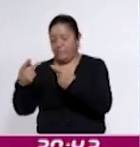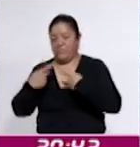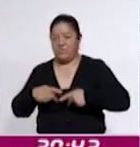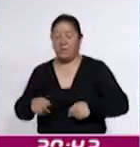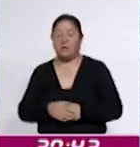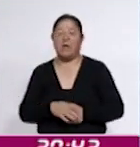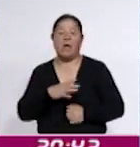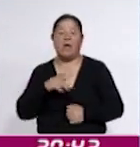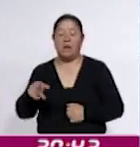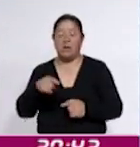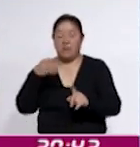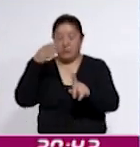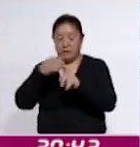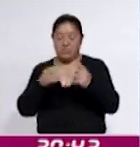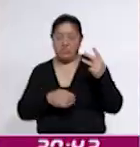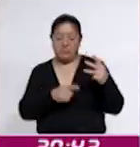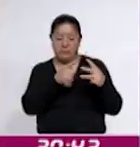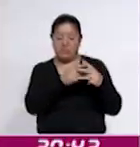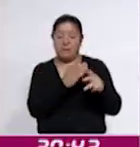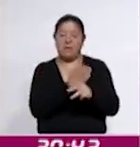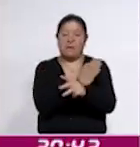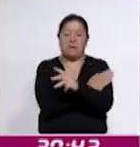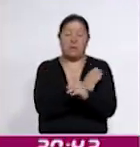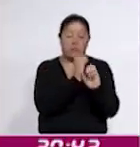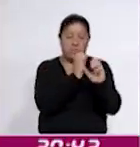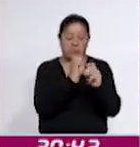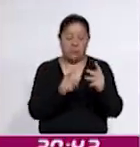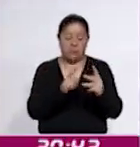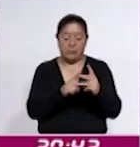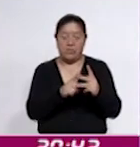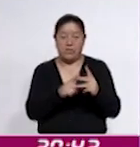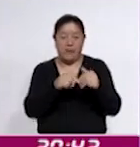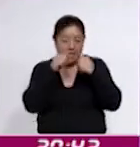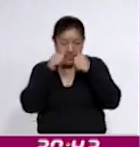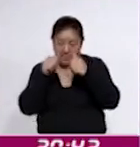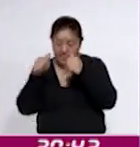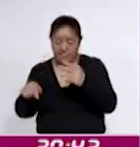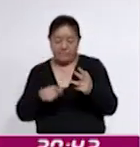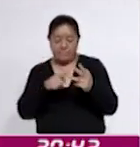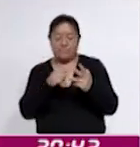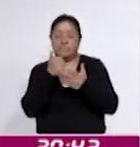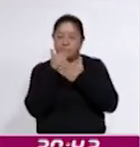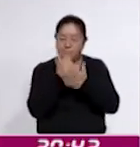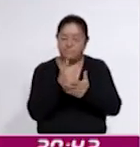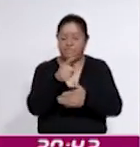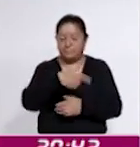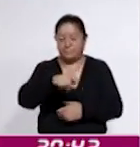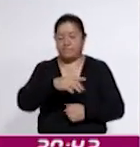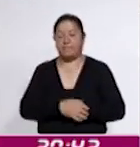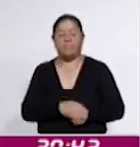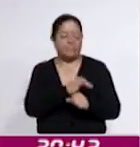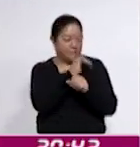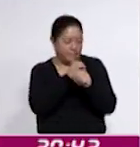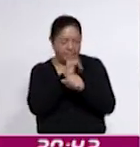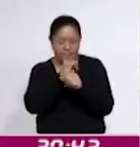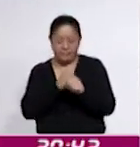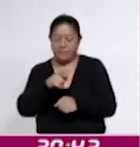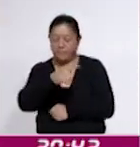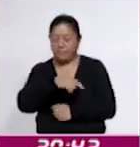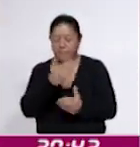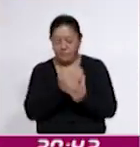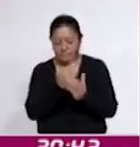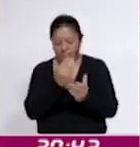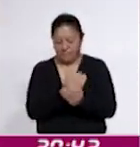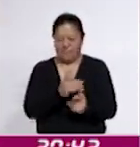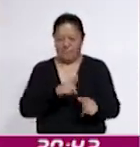tres ejes principales, prevención, atención y asistencia a las víctimas, investigación y judicialización de los casos y